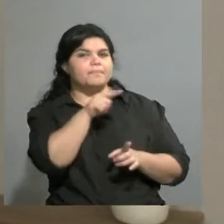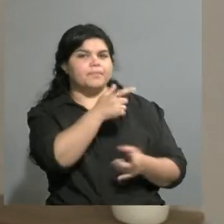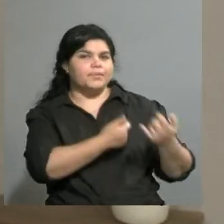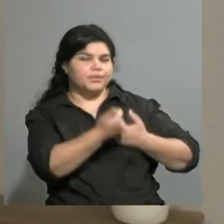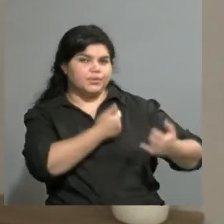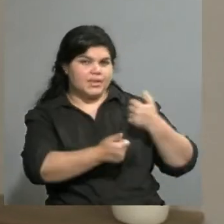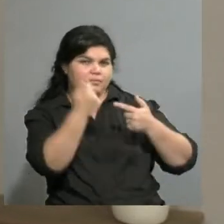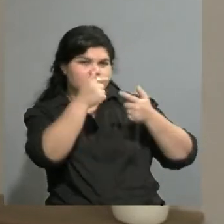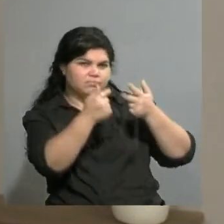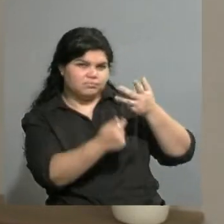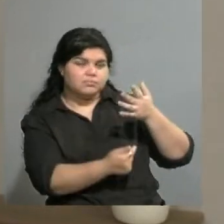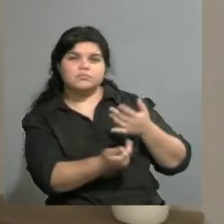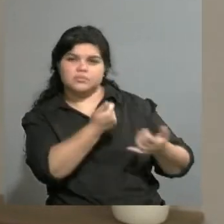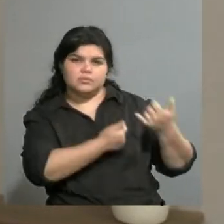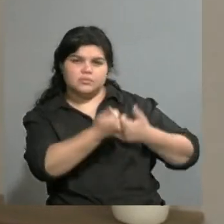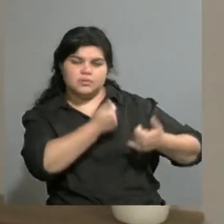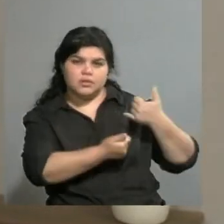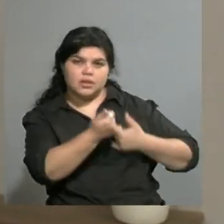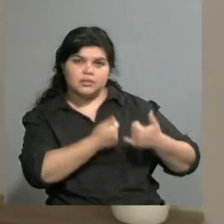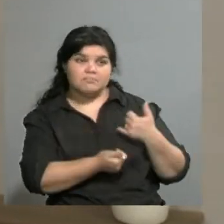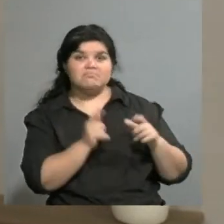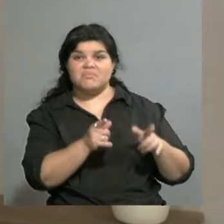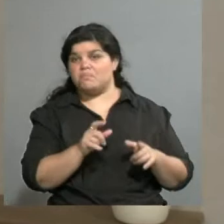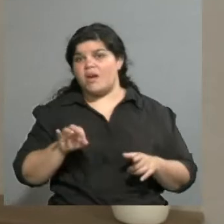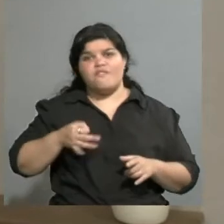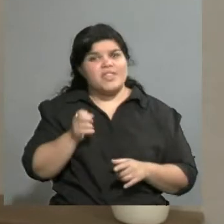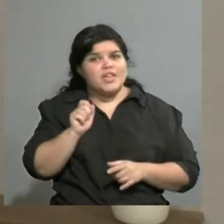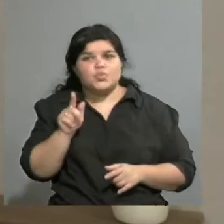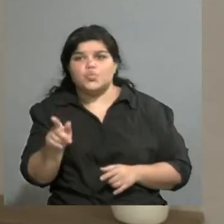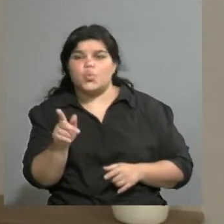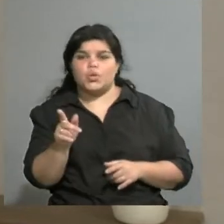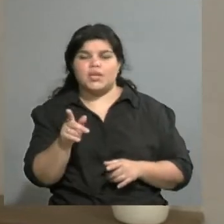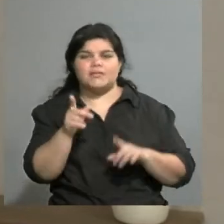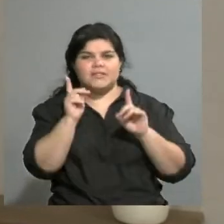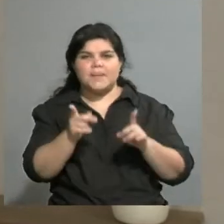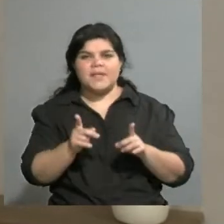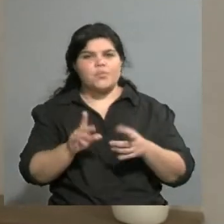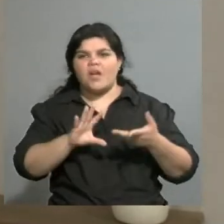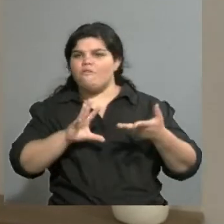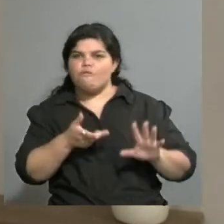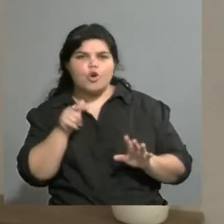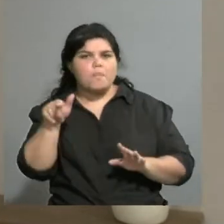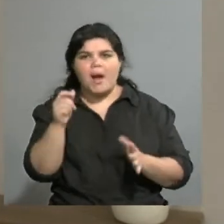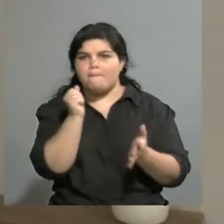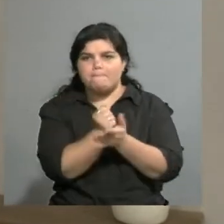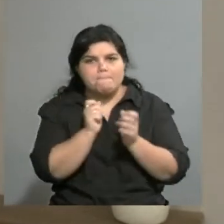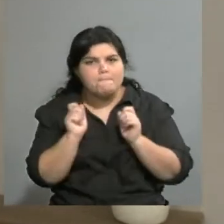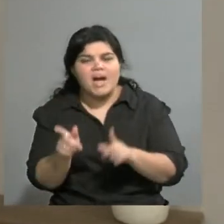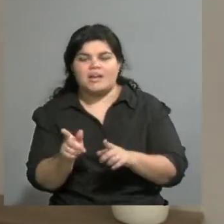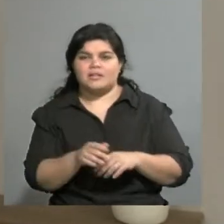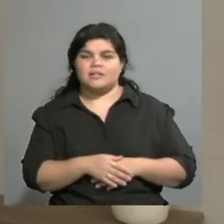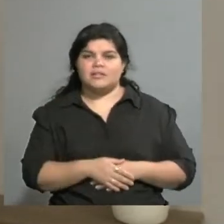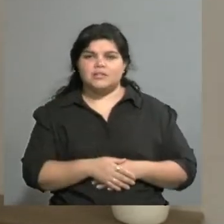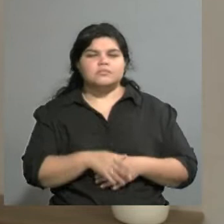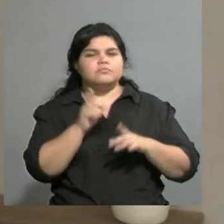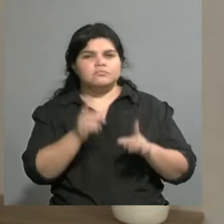el origen de ella, ¿no? Me imagino que tiene que ver con eso, y también con la posibilidad de conocer un poco más